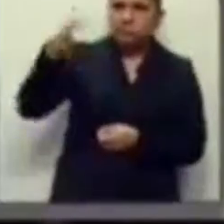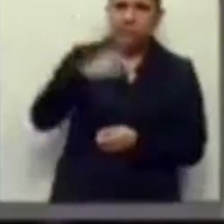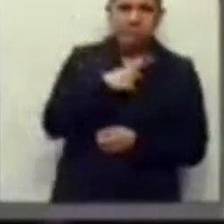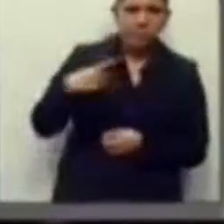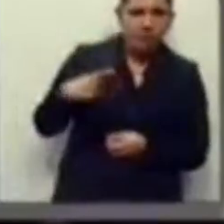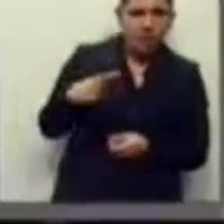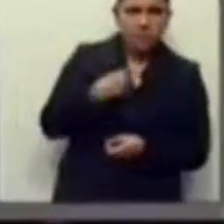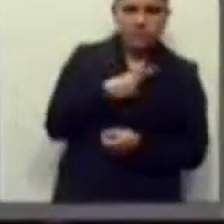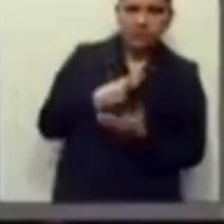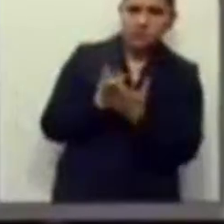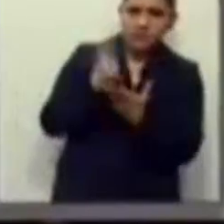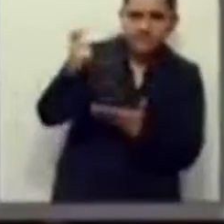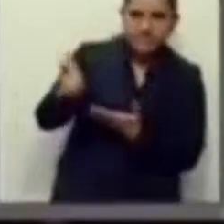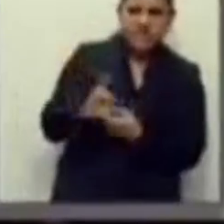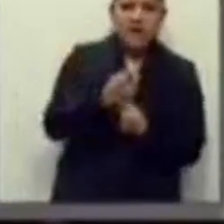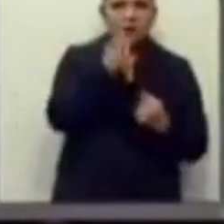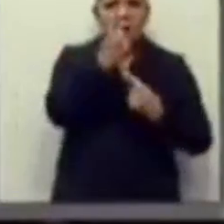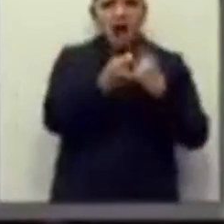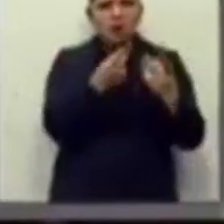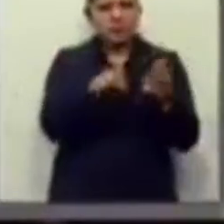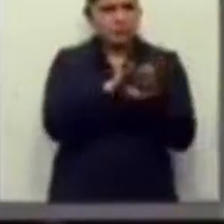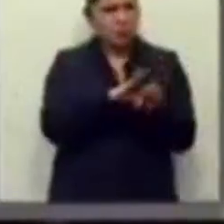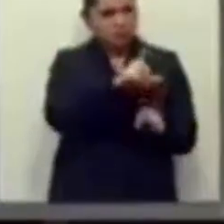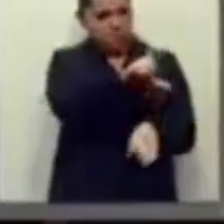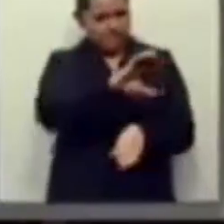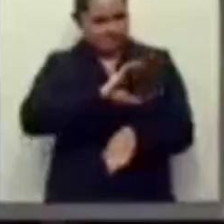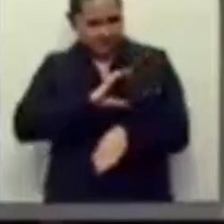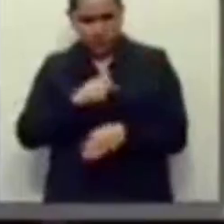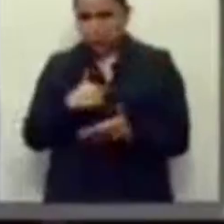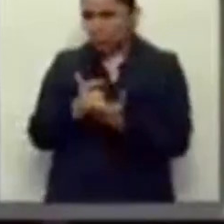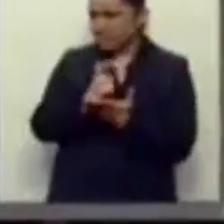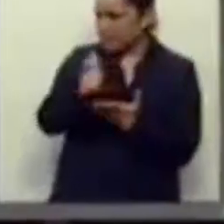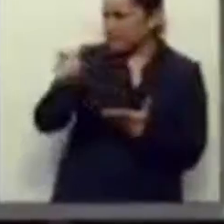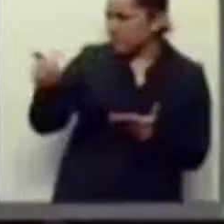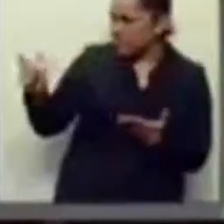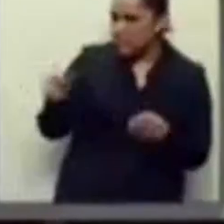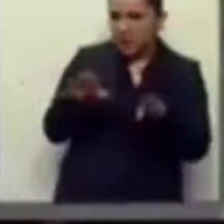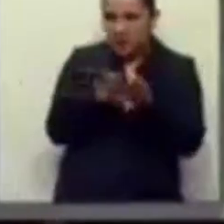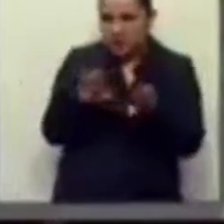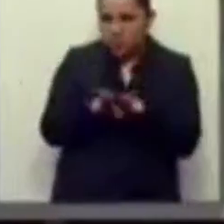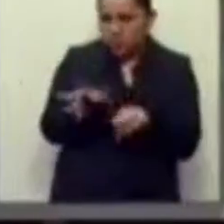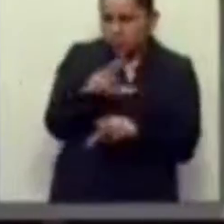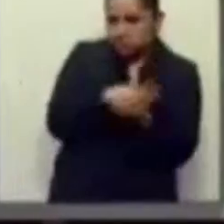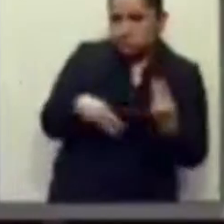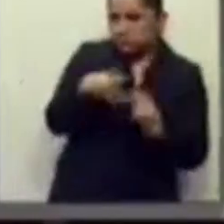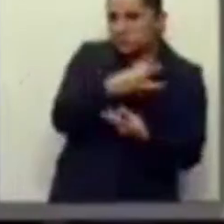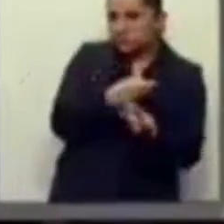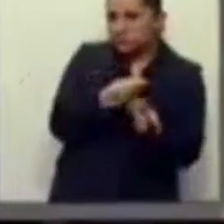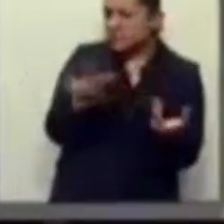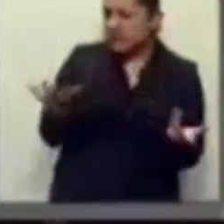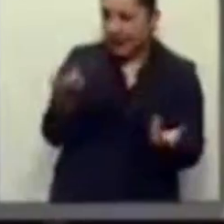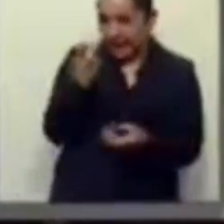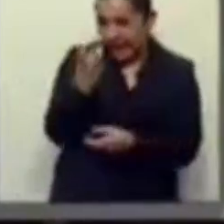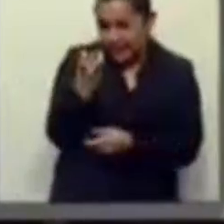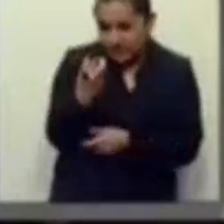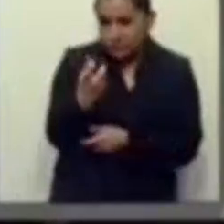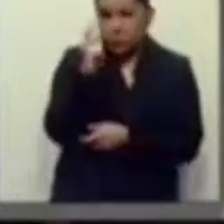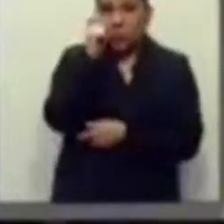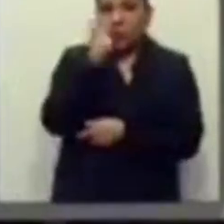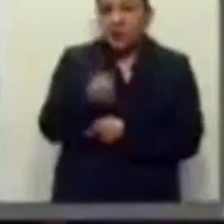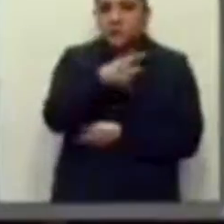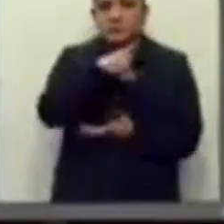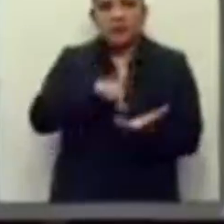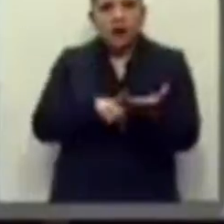qué tan sustentables son, incluso de dónde provienen los recursos. Y esto lo que está generando es mala calidad del